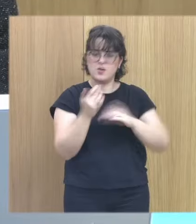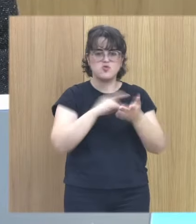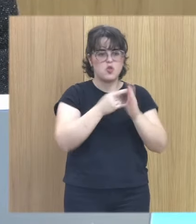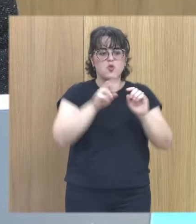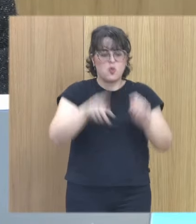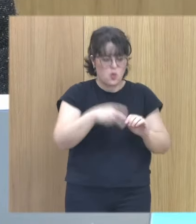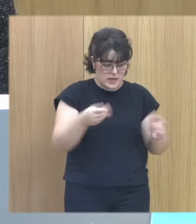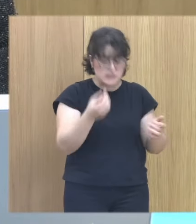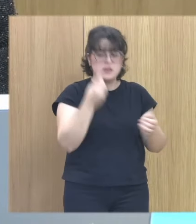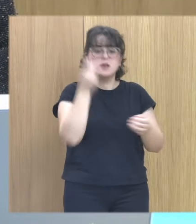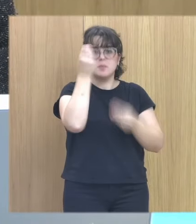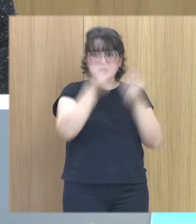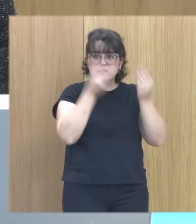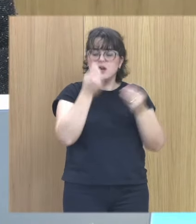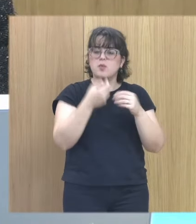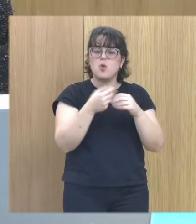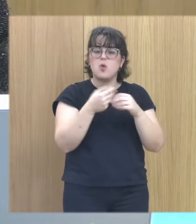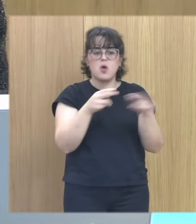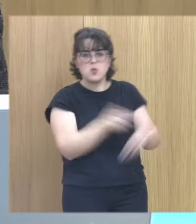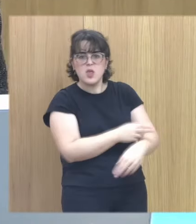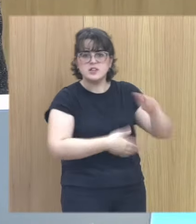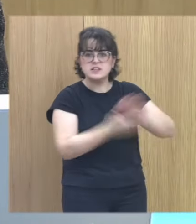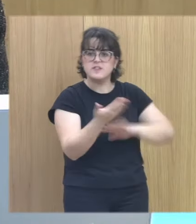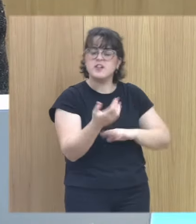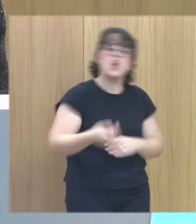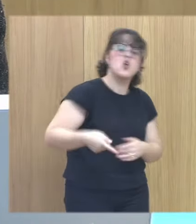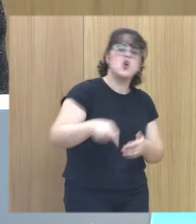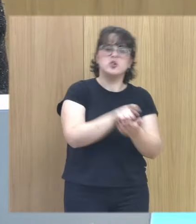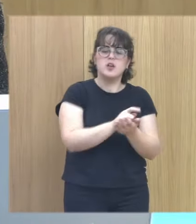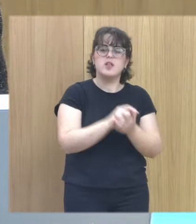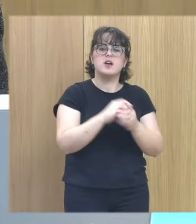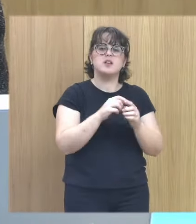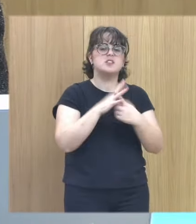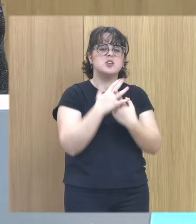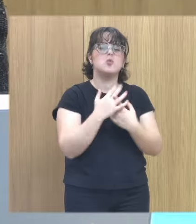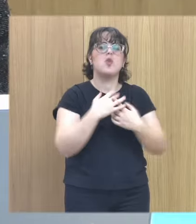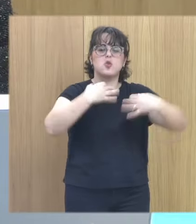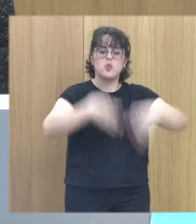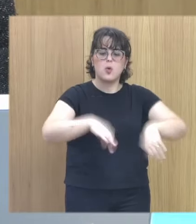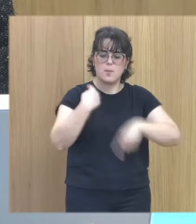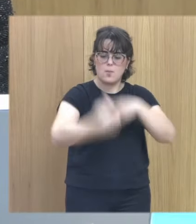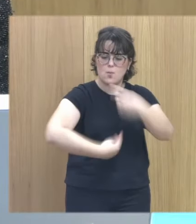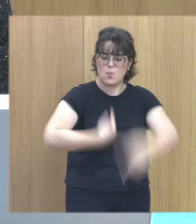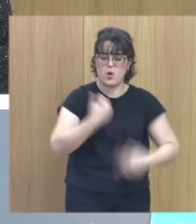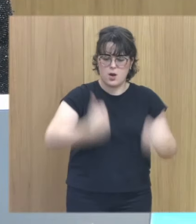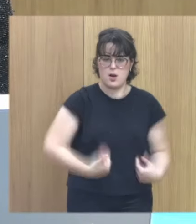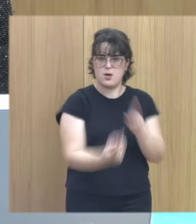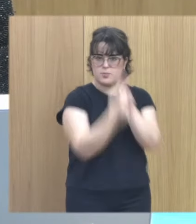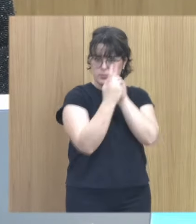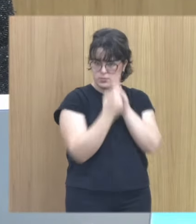piensa restablecer la relación significa recuperar la cotidianidad corporal con esa persona